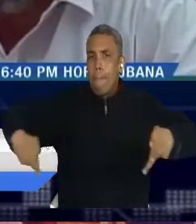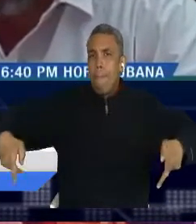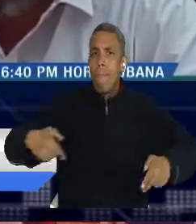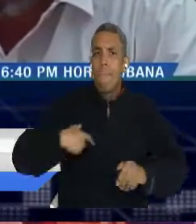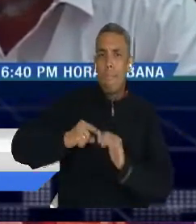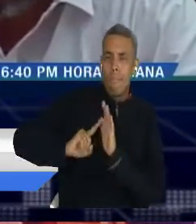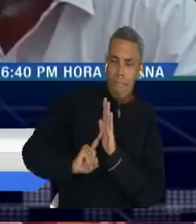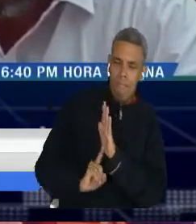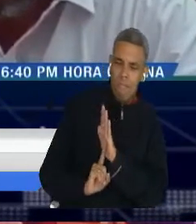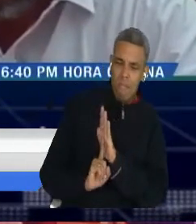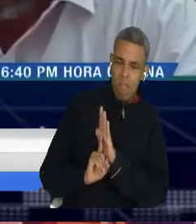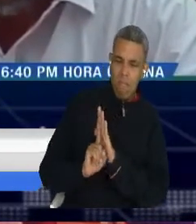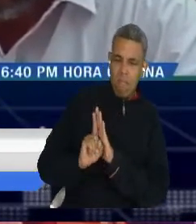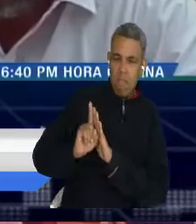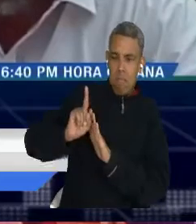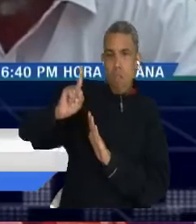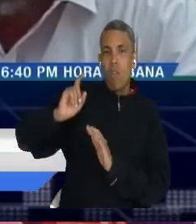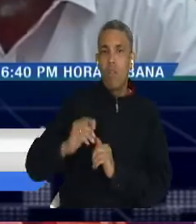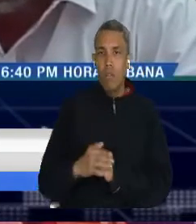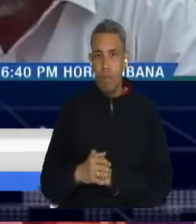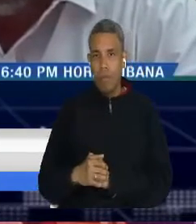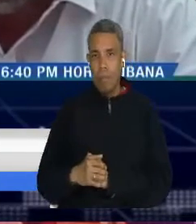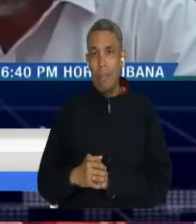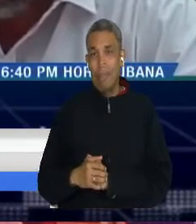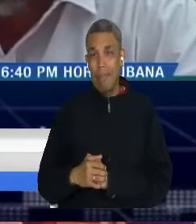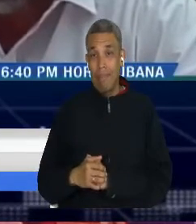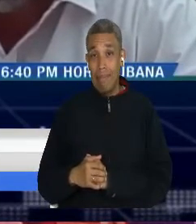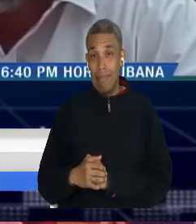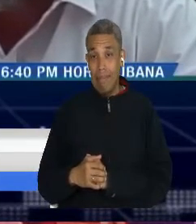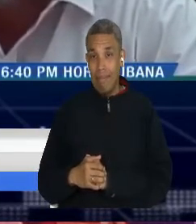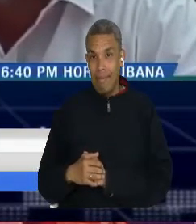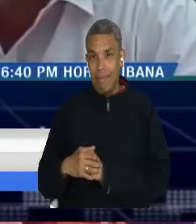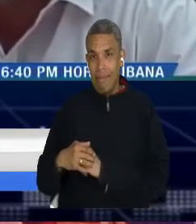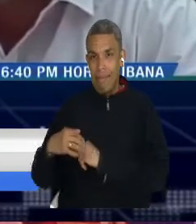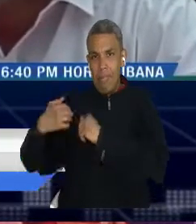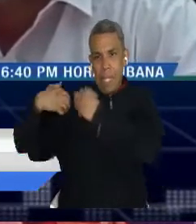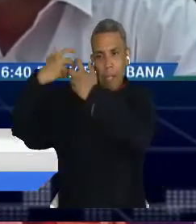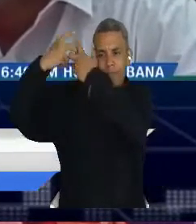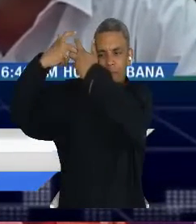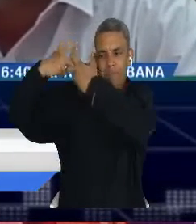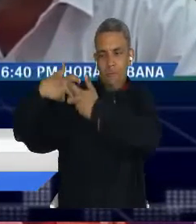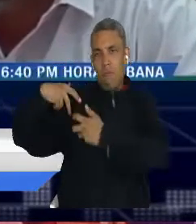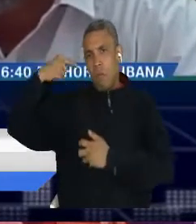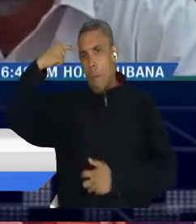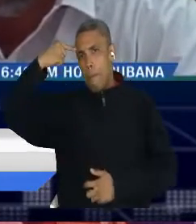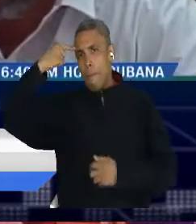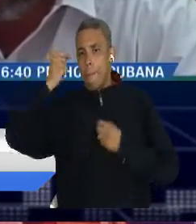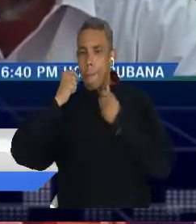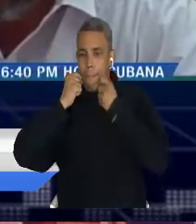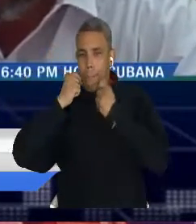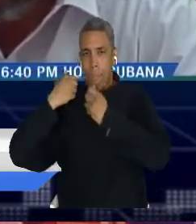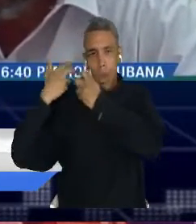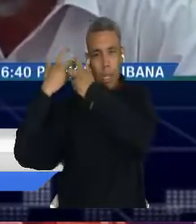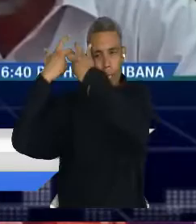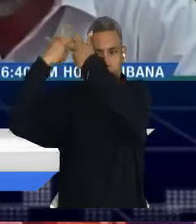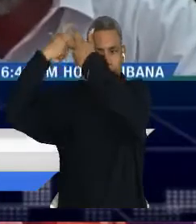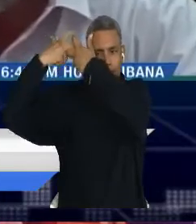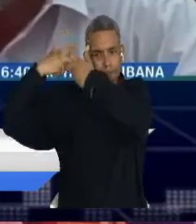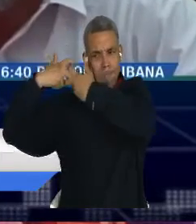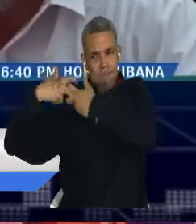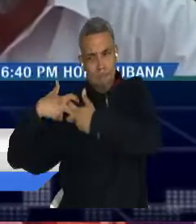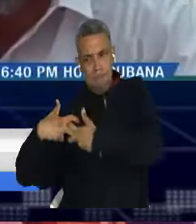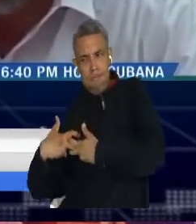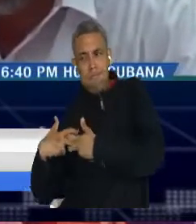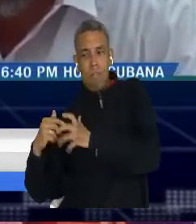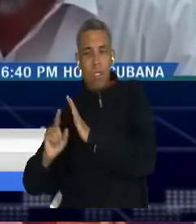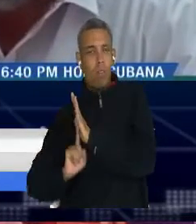fortalecimiento de la dinámica humana, la dignificación del ser. Yo en alguna entrevista pasada mencionaba que